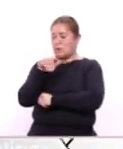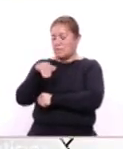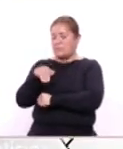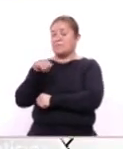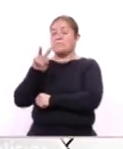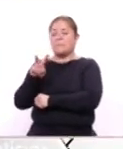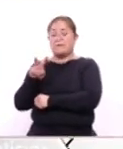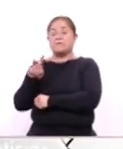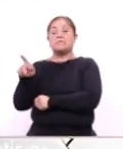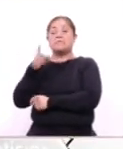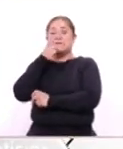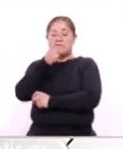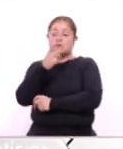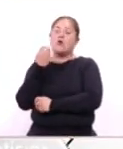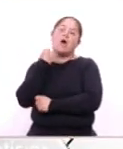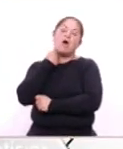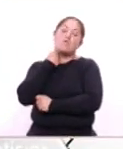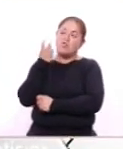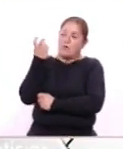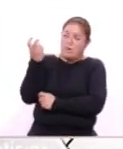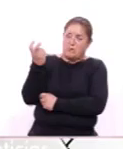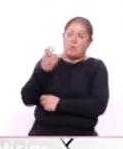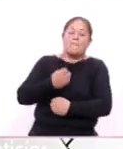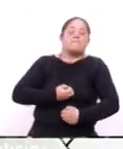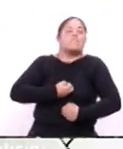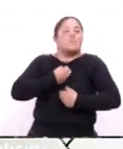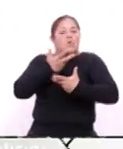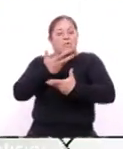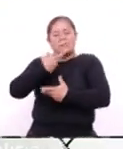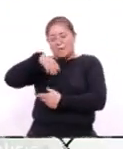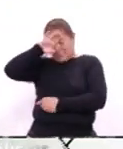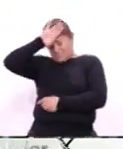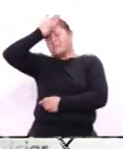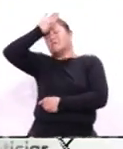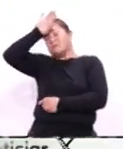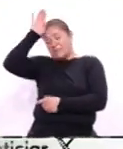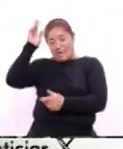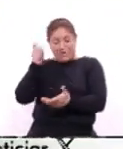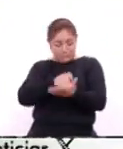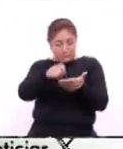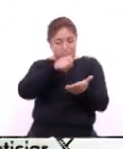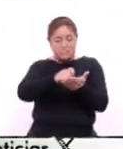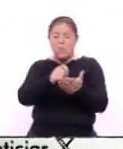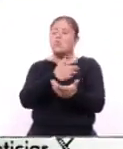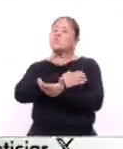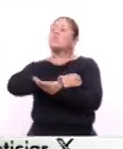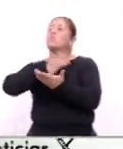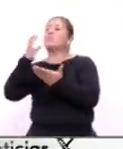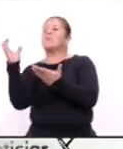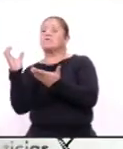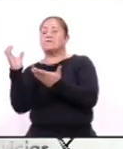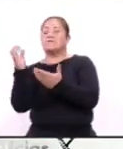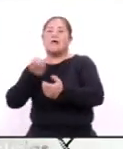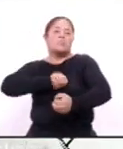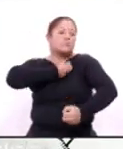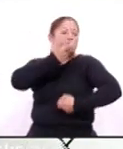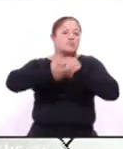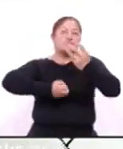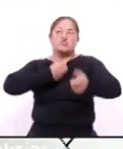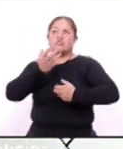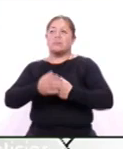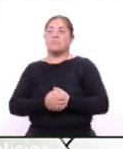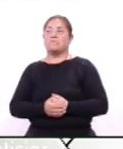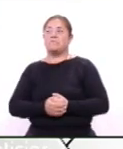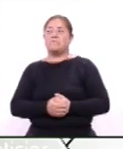destacó el trabajo del abogado de profesión poeta dramaturgo ensayista y cuentista Miguel Enelira